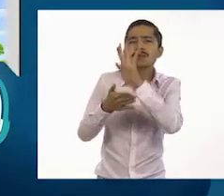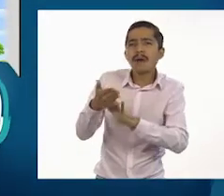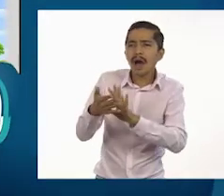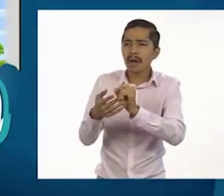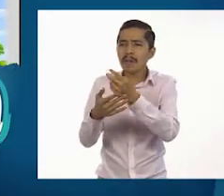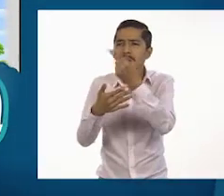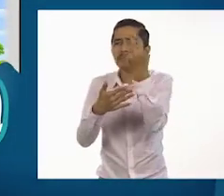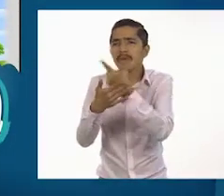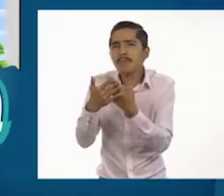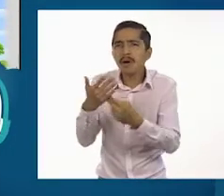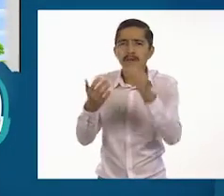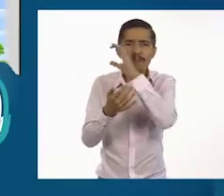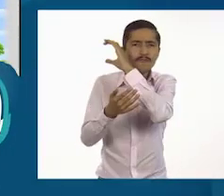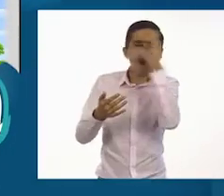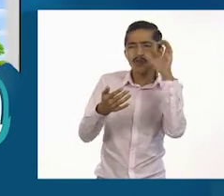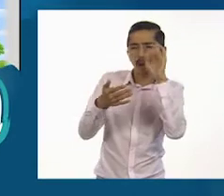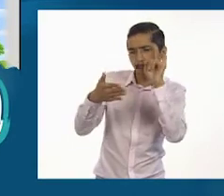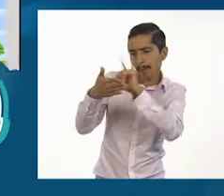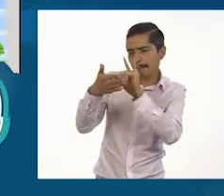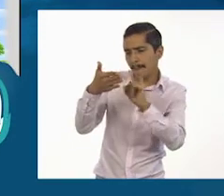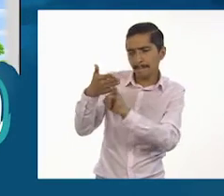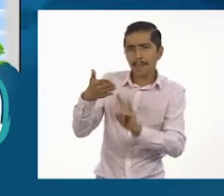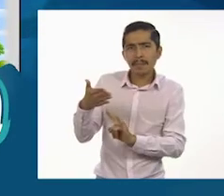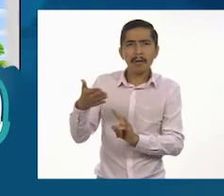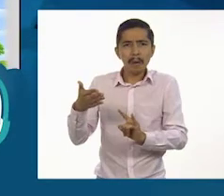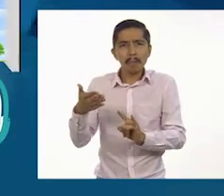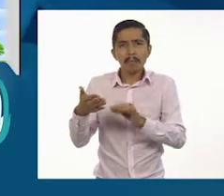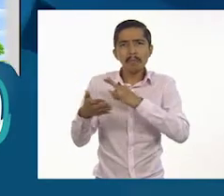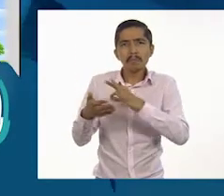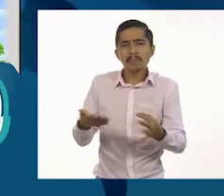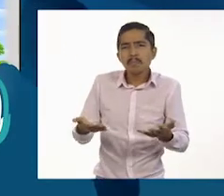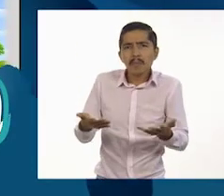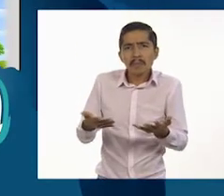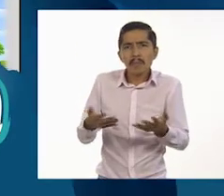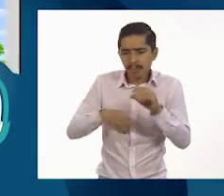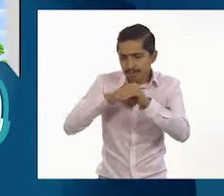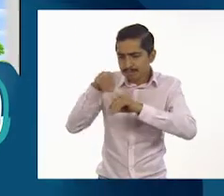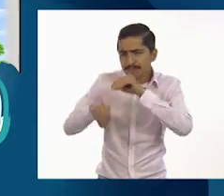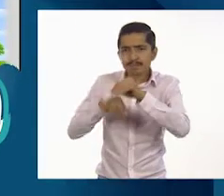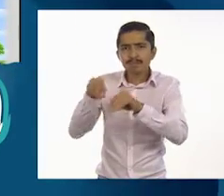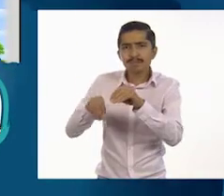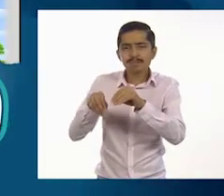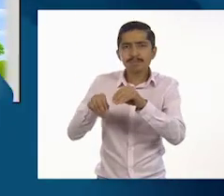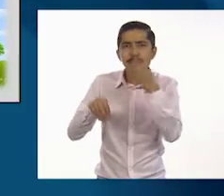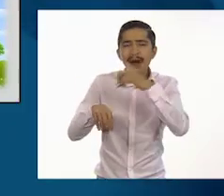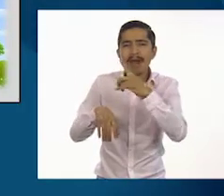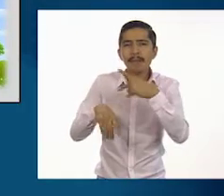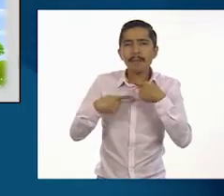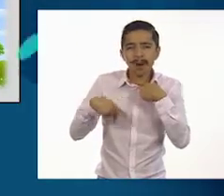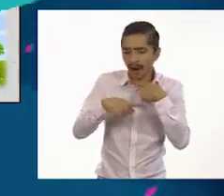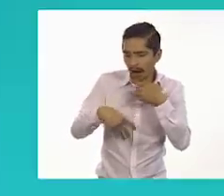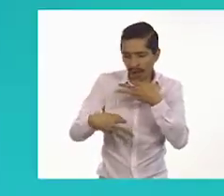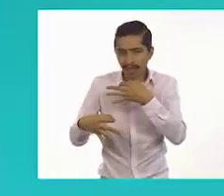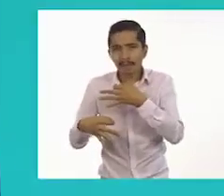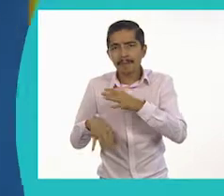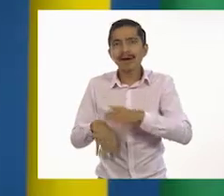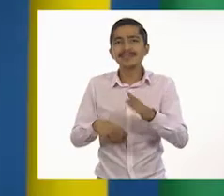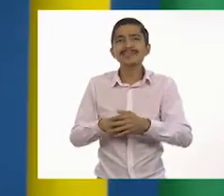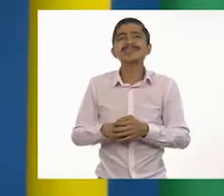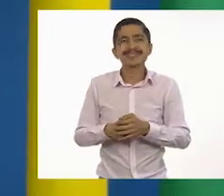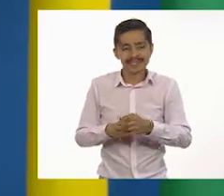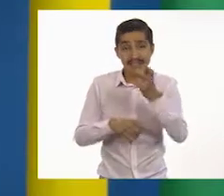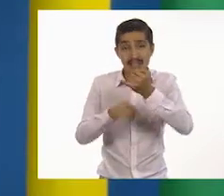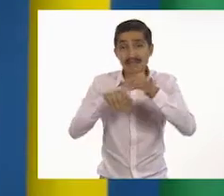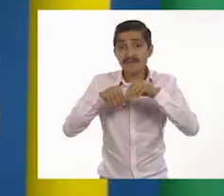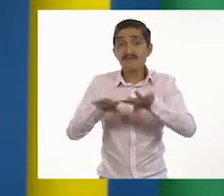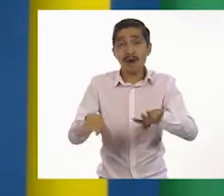dibujos, fotografías o esquemas. Pues entiendo que las imágenes son muy importantes, pues apoyan y aportan